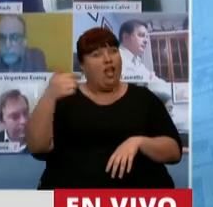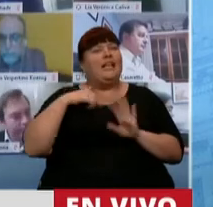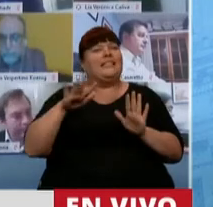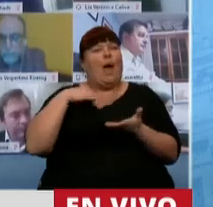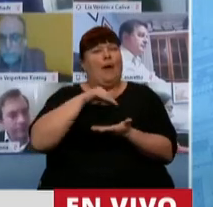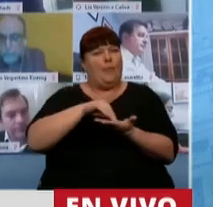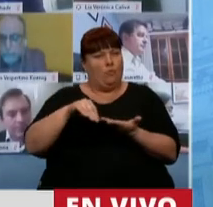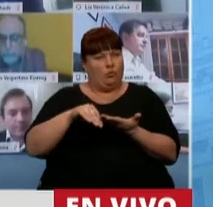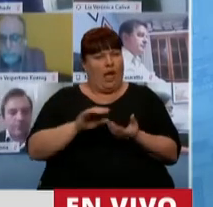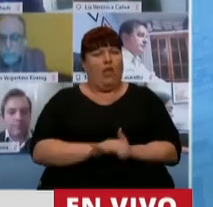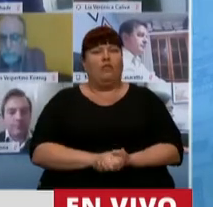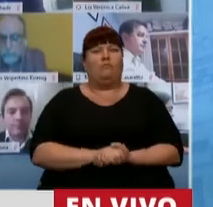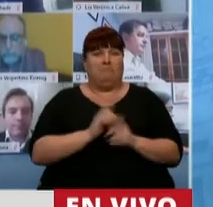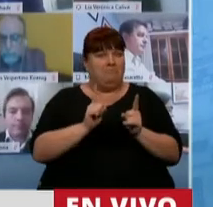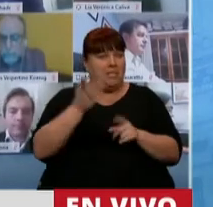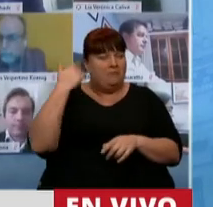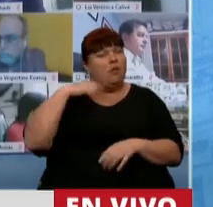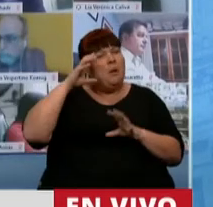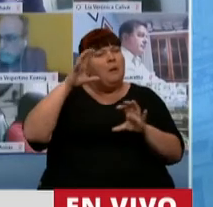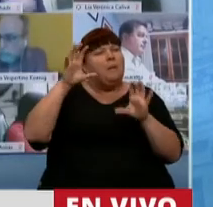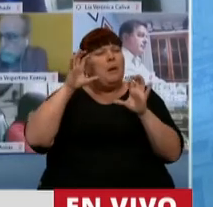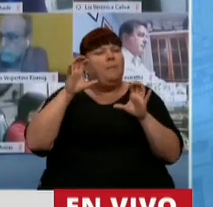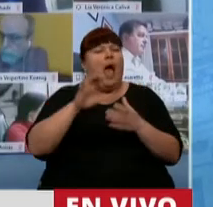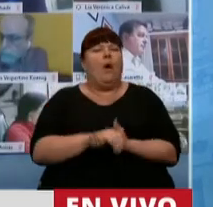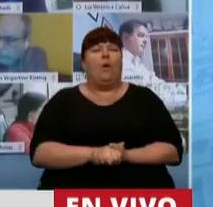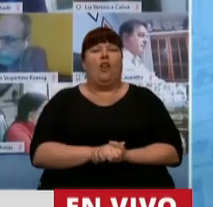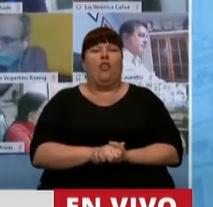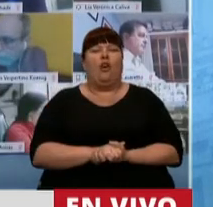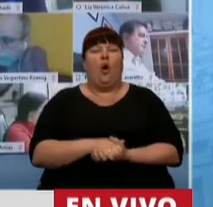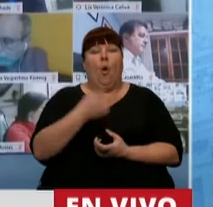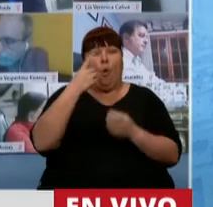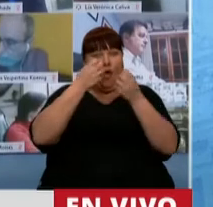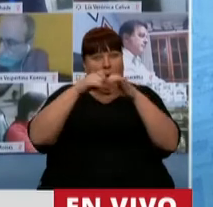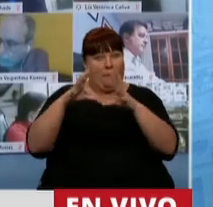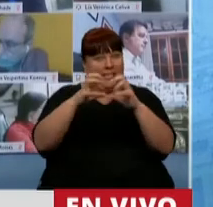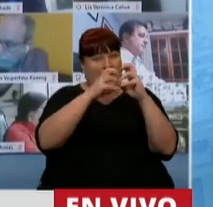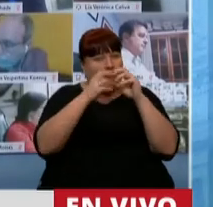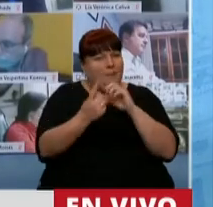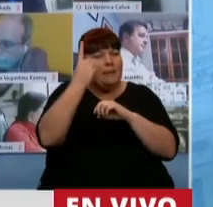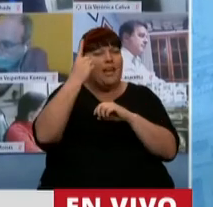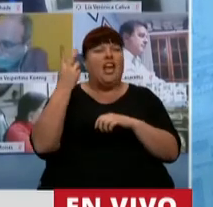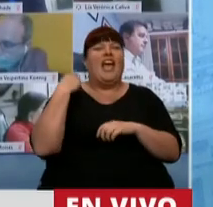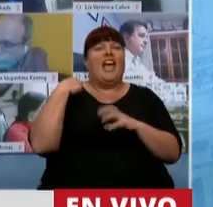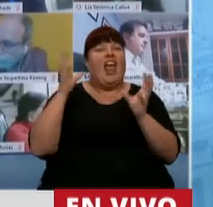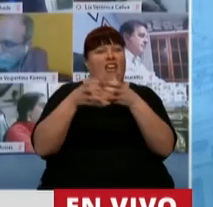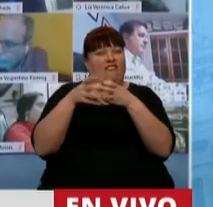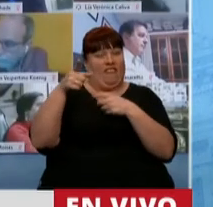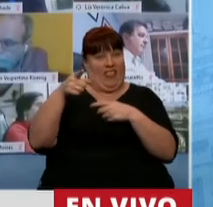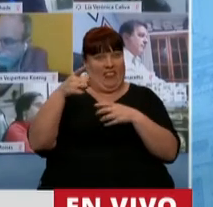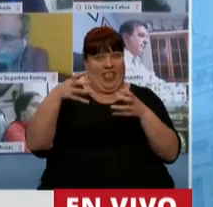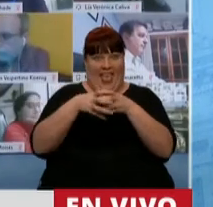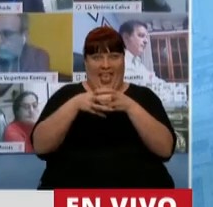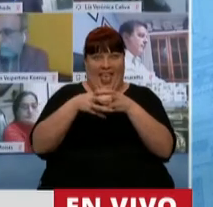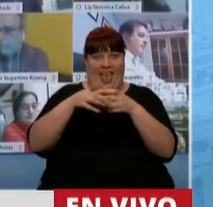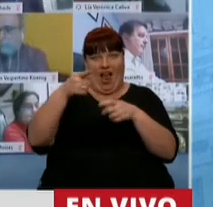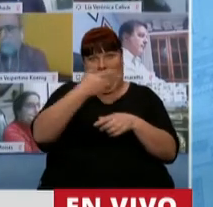era diputado también, y me acuerdo que en uno de los primeros debates el jefe de la bancada, en ese